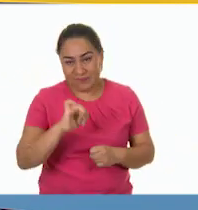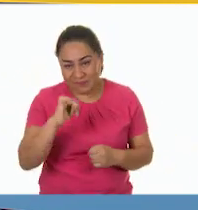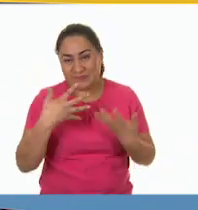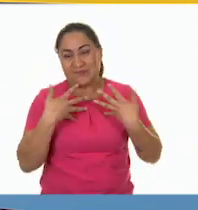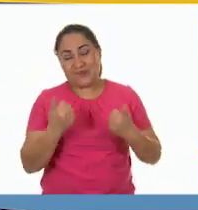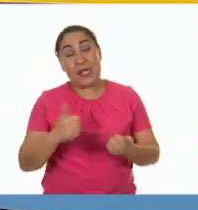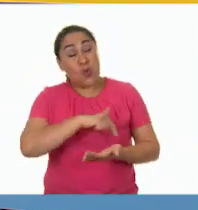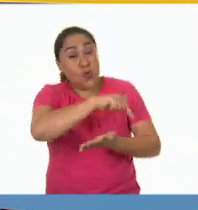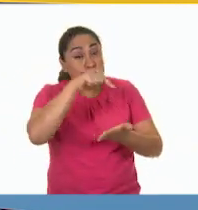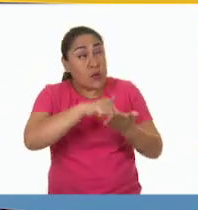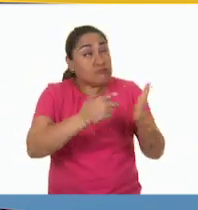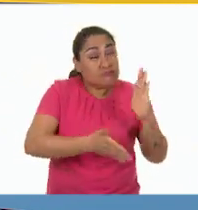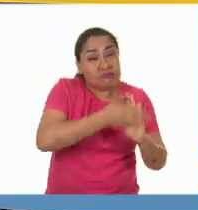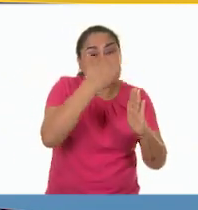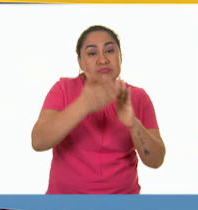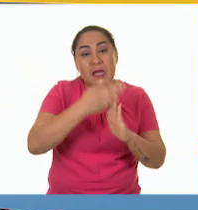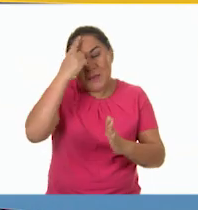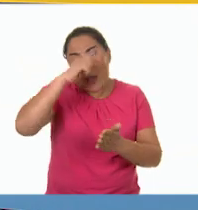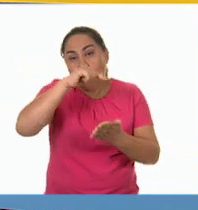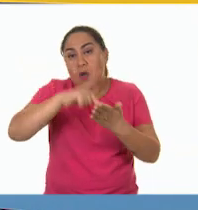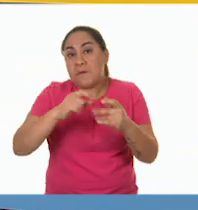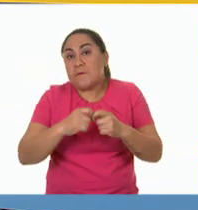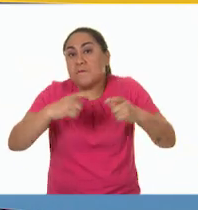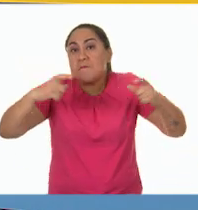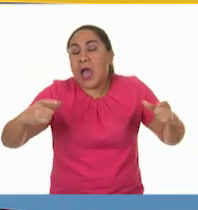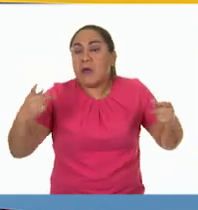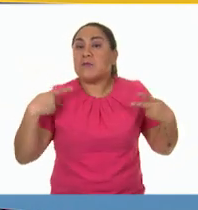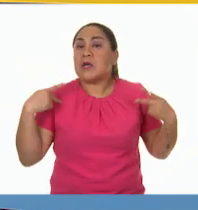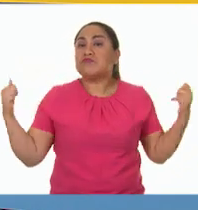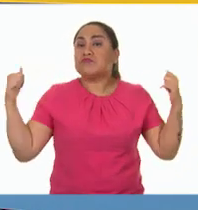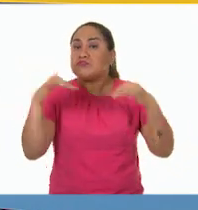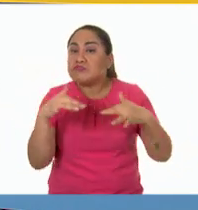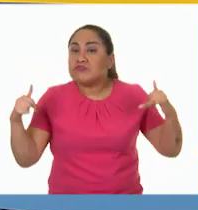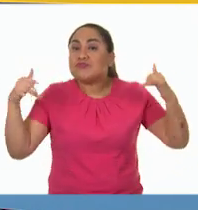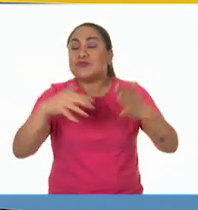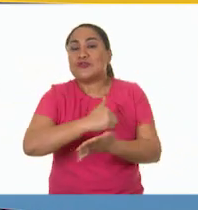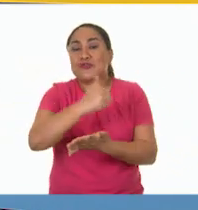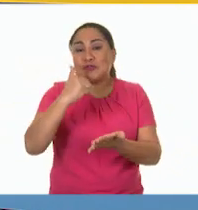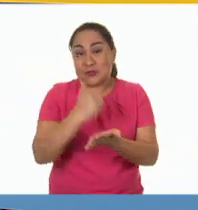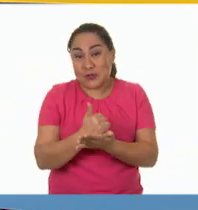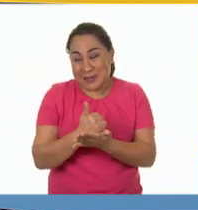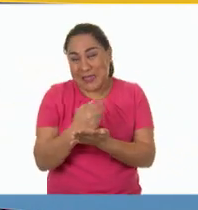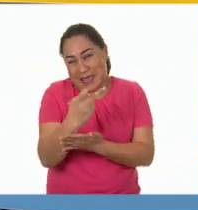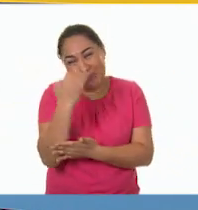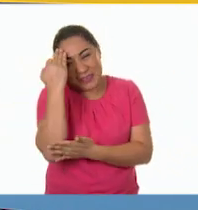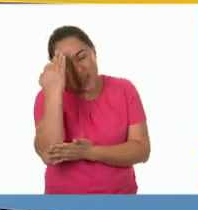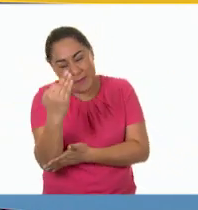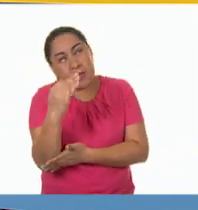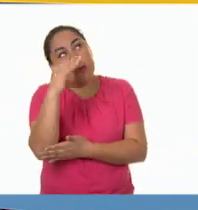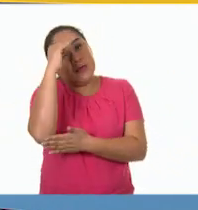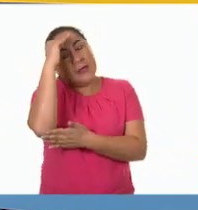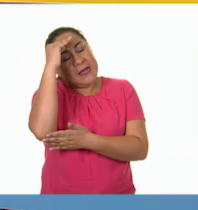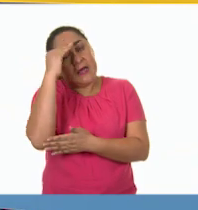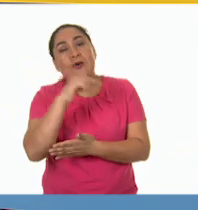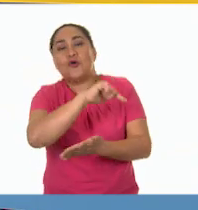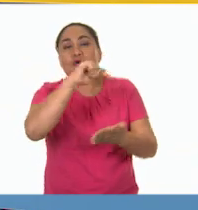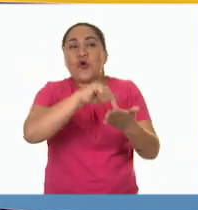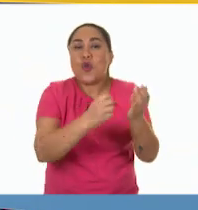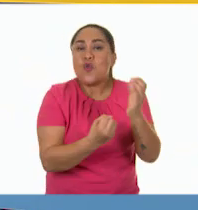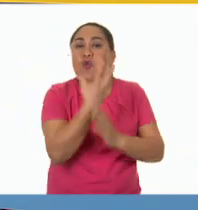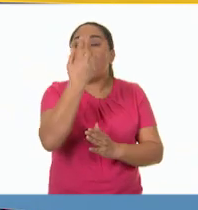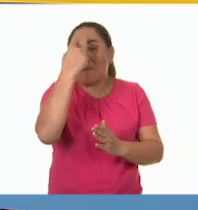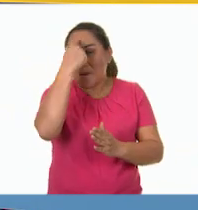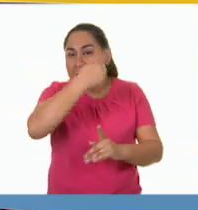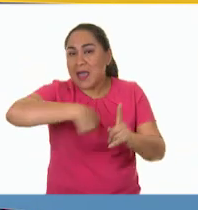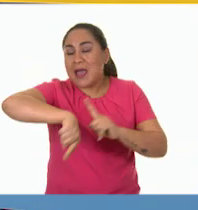entretenimiento formaba parte de los procesos de modernización urbana de estos años, con los que se buscaba ofrecer nuevos espacios de diversión